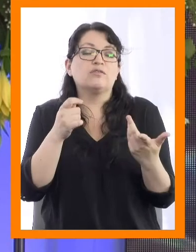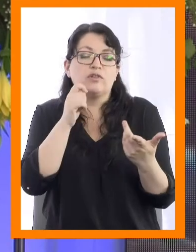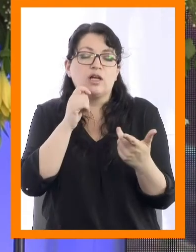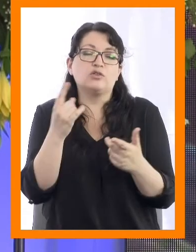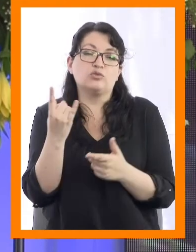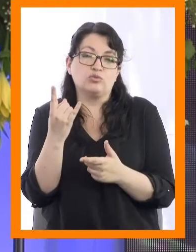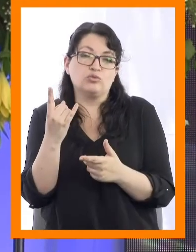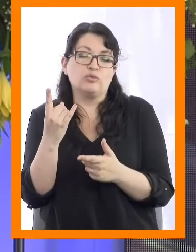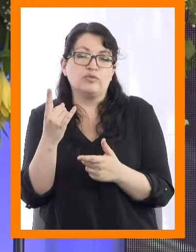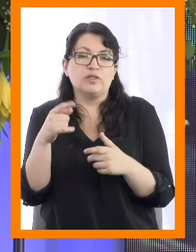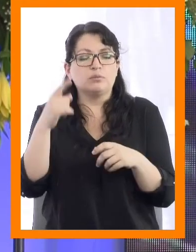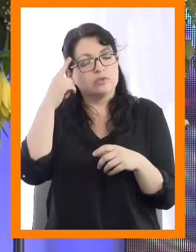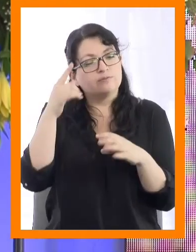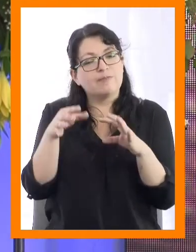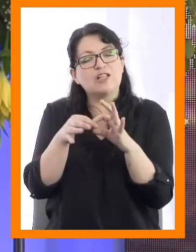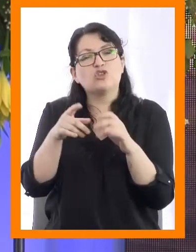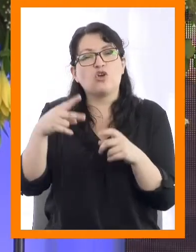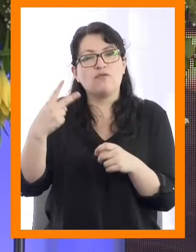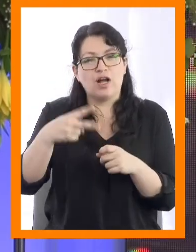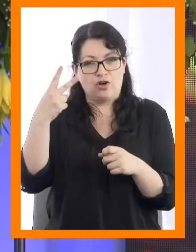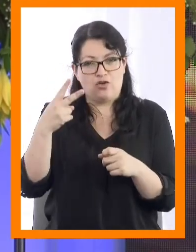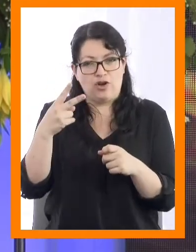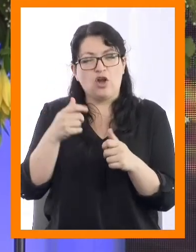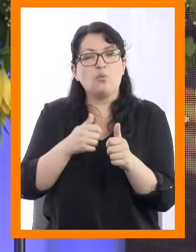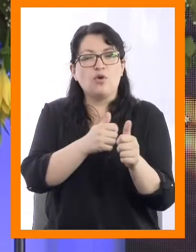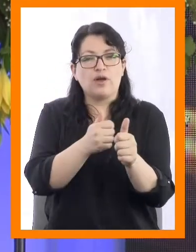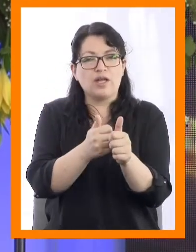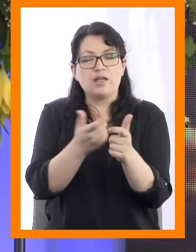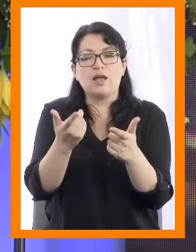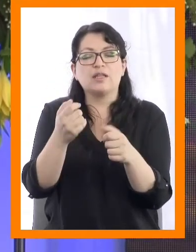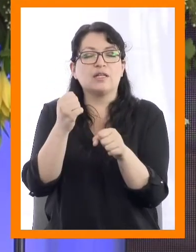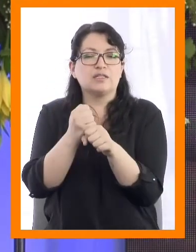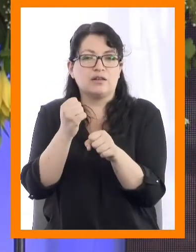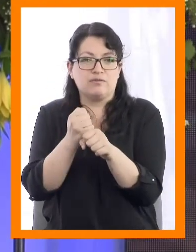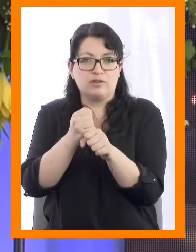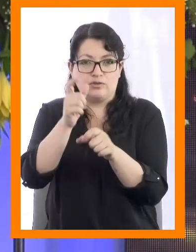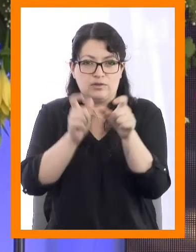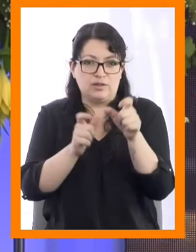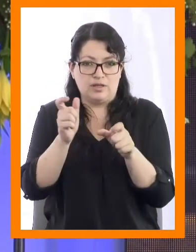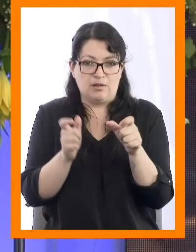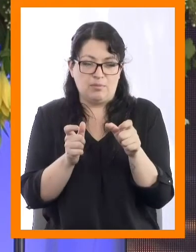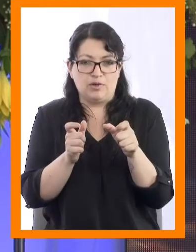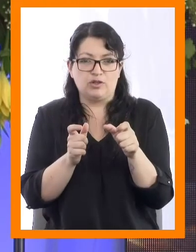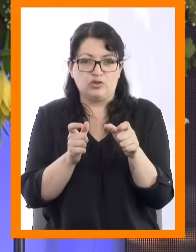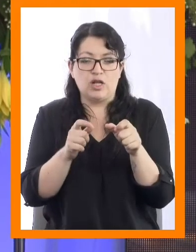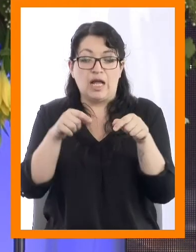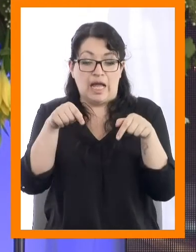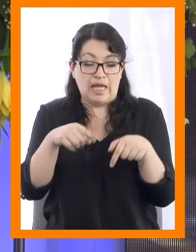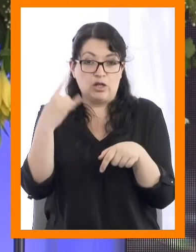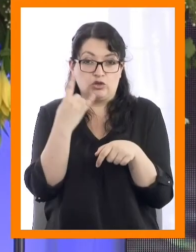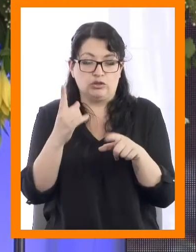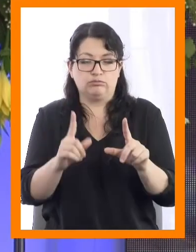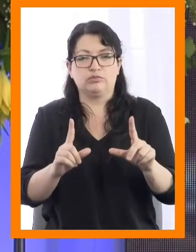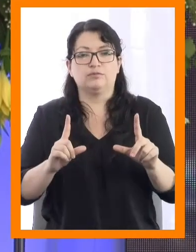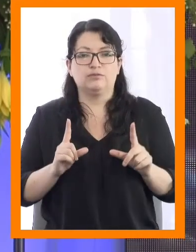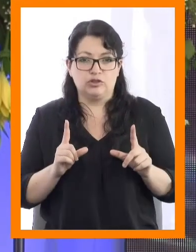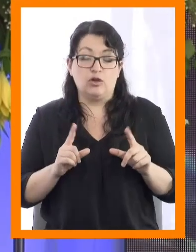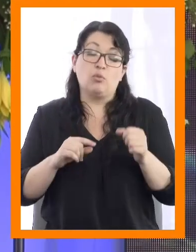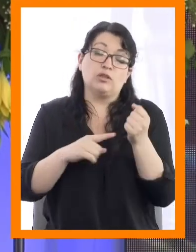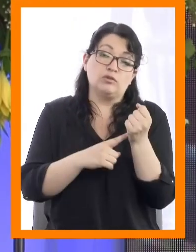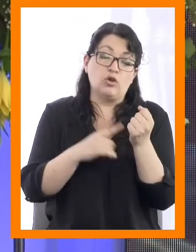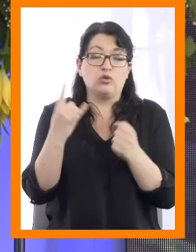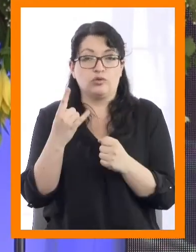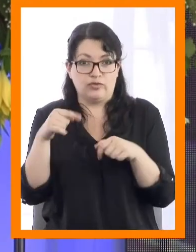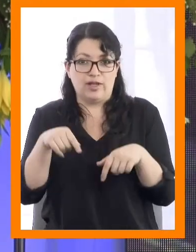principios que guía las formas de pensar en torno al desempeño laboral de las personas que obtienen un título profesional o técnico